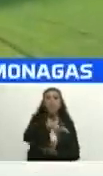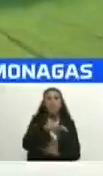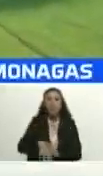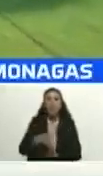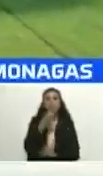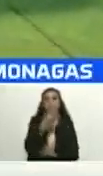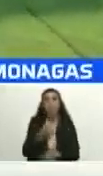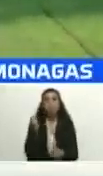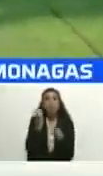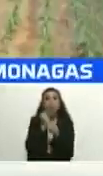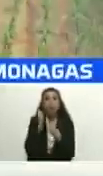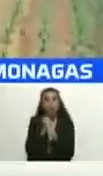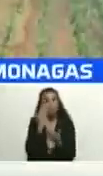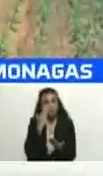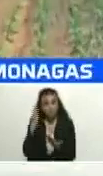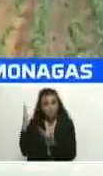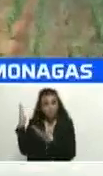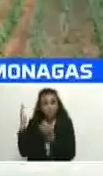aquí vamos pues